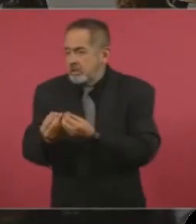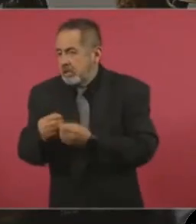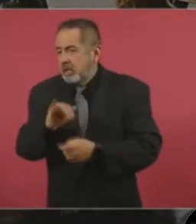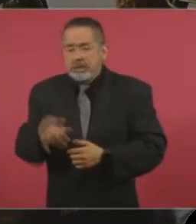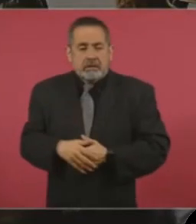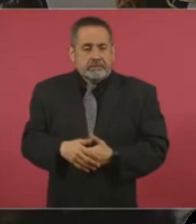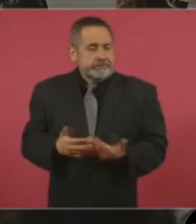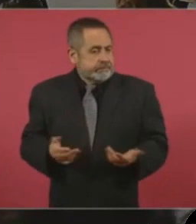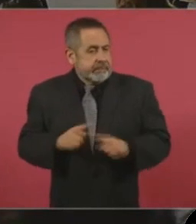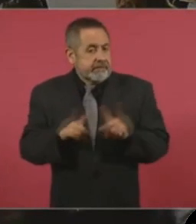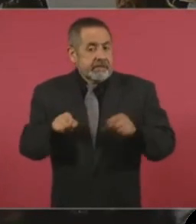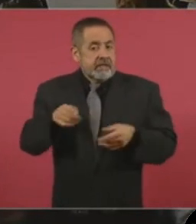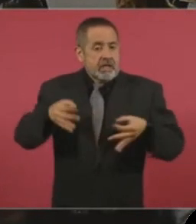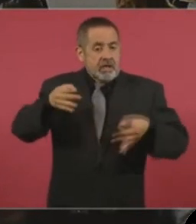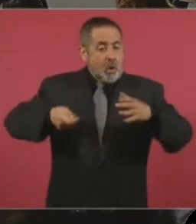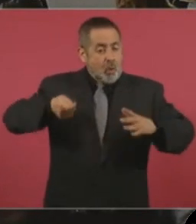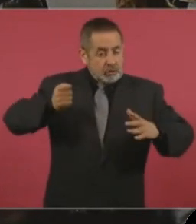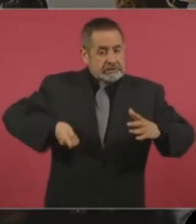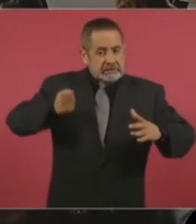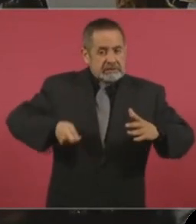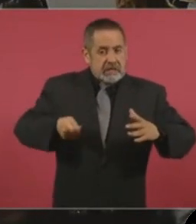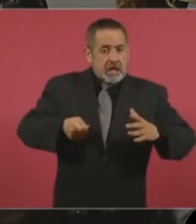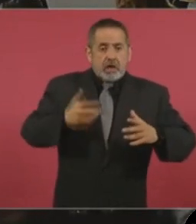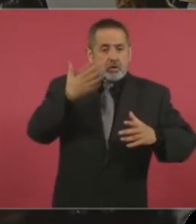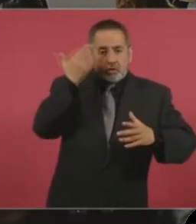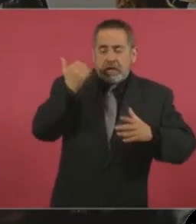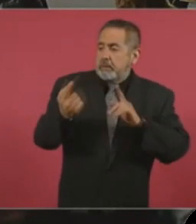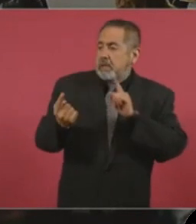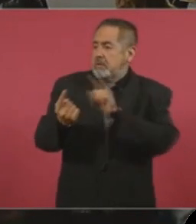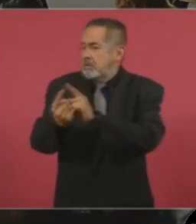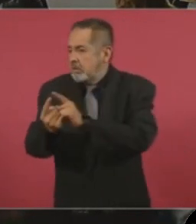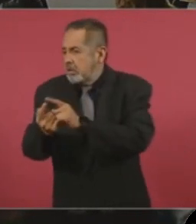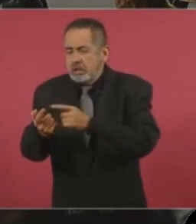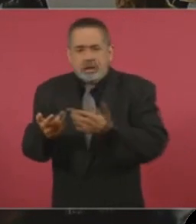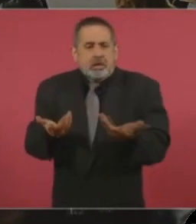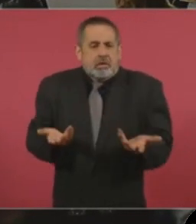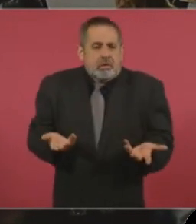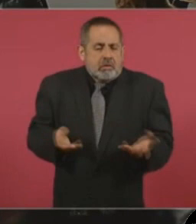Pues imagínense, alguien que imparte justicia, ¿para quién va a trabajar?